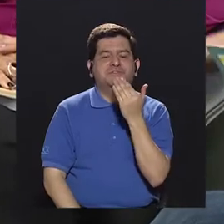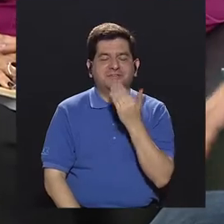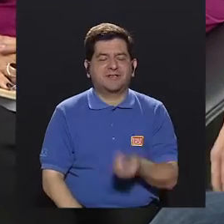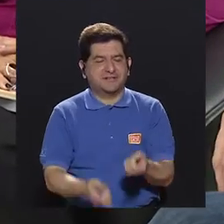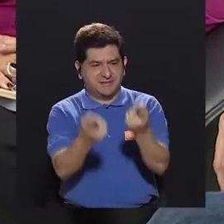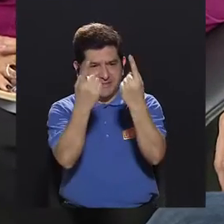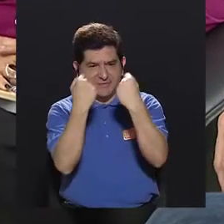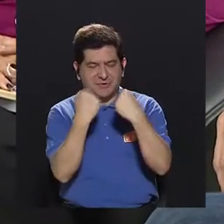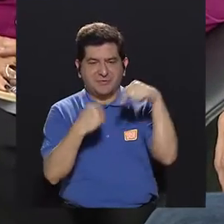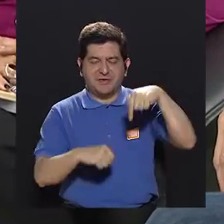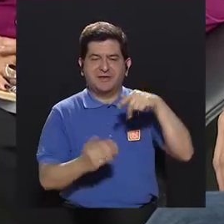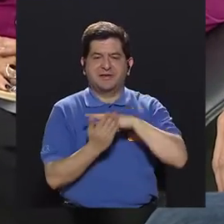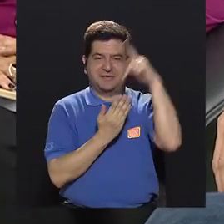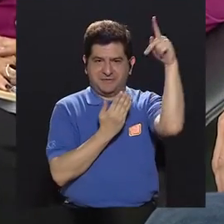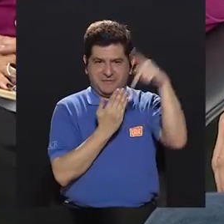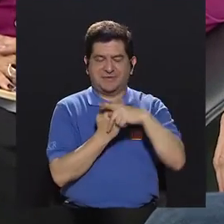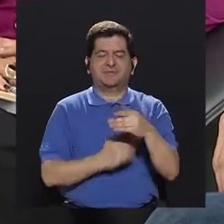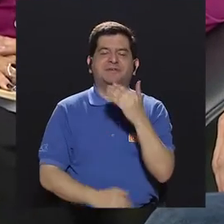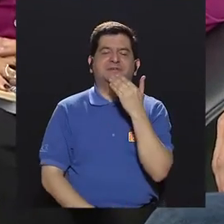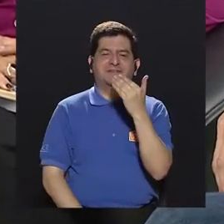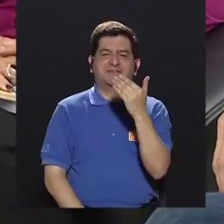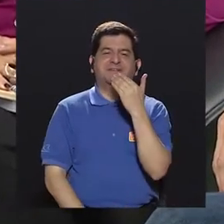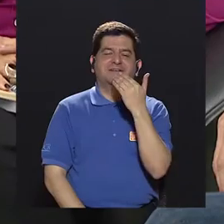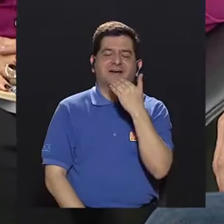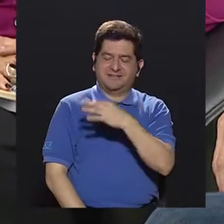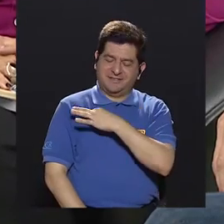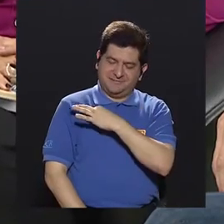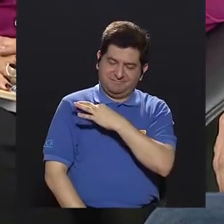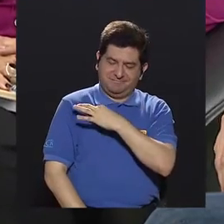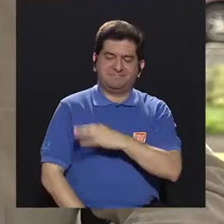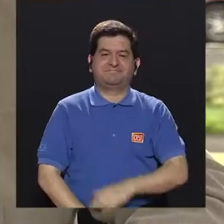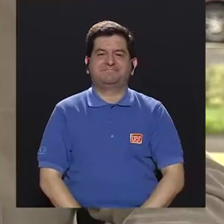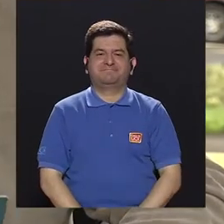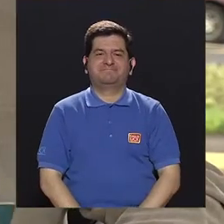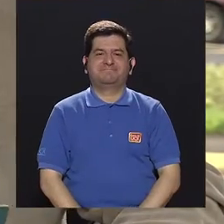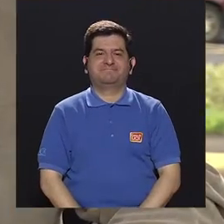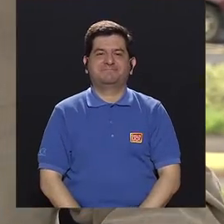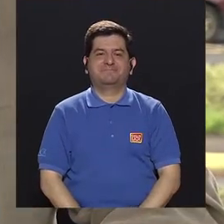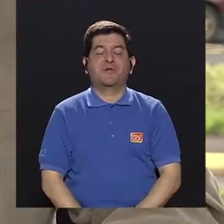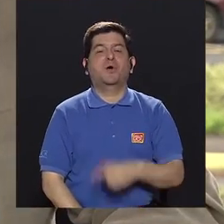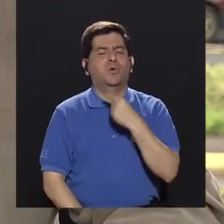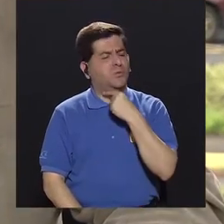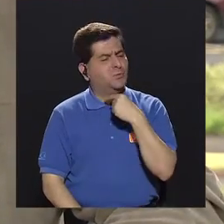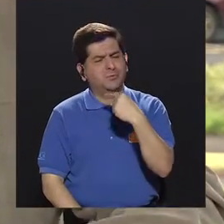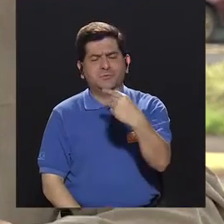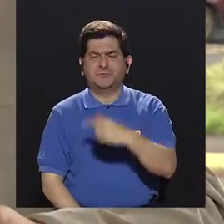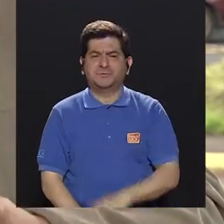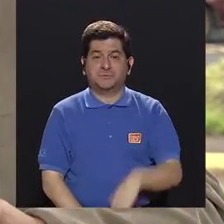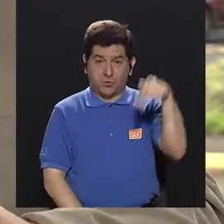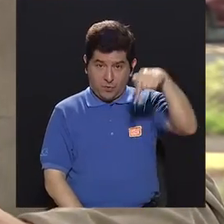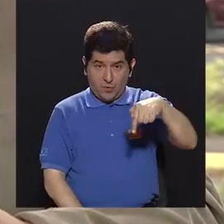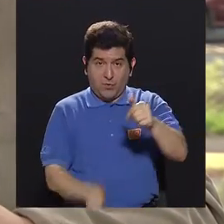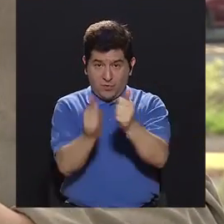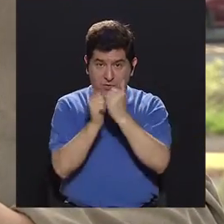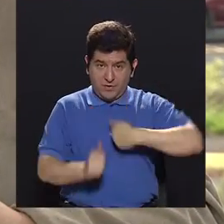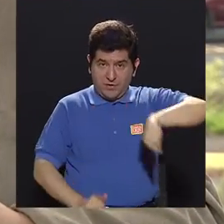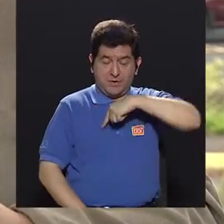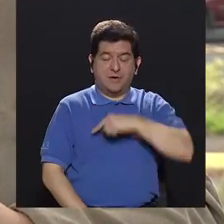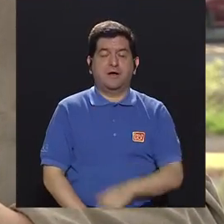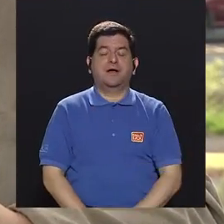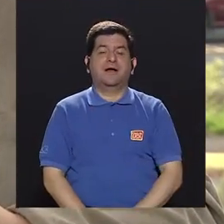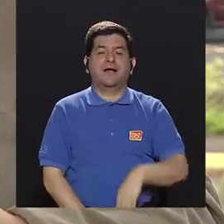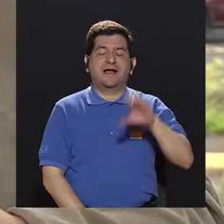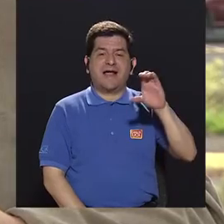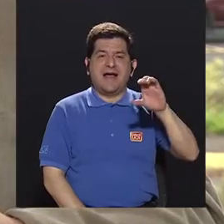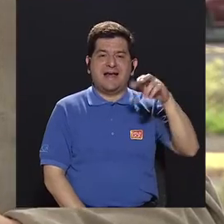por estar con nosotros el día de hoy. Gracias. Muchas gracias por la invitación. Gracias por la invitación. Con mucho gusto. Hoy nos acompaña la